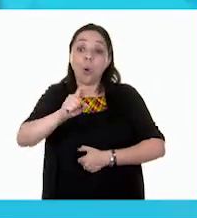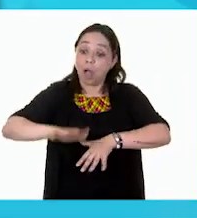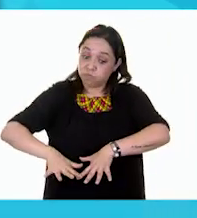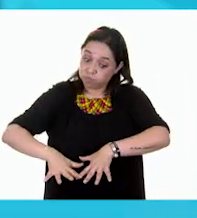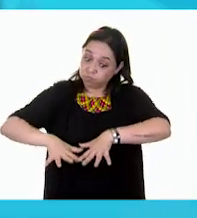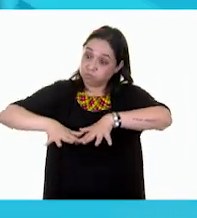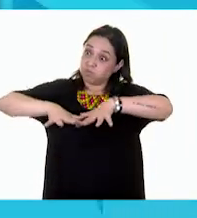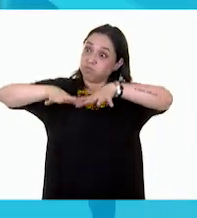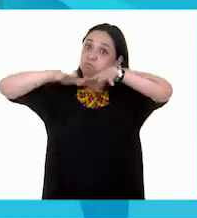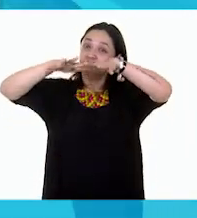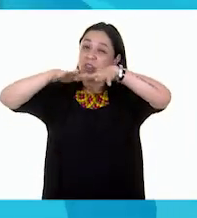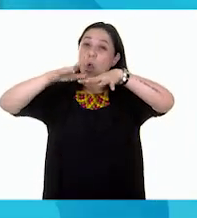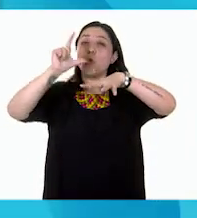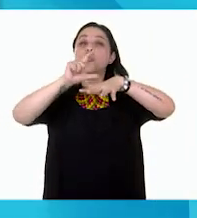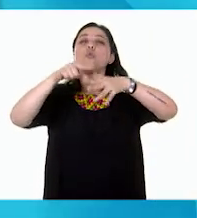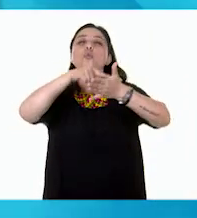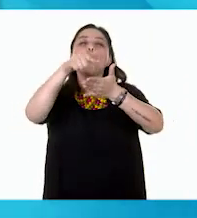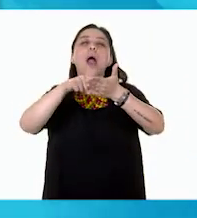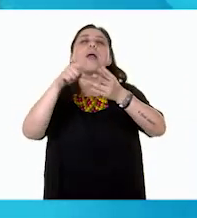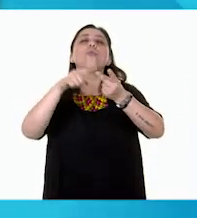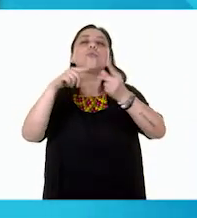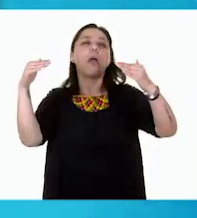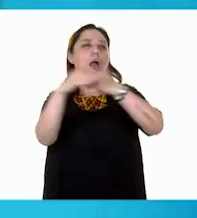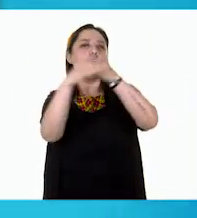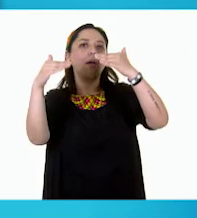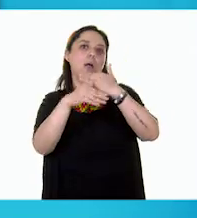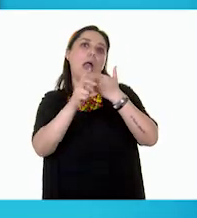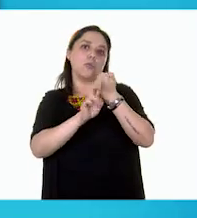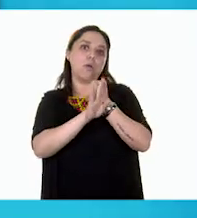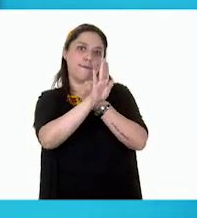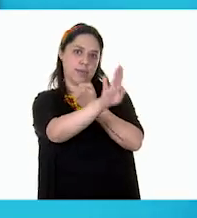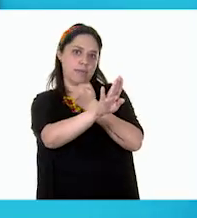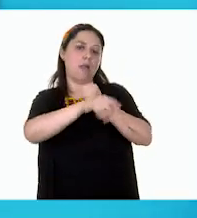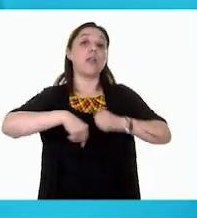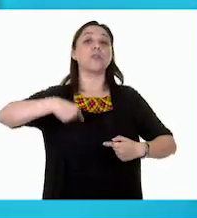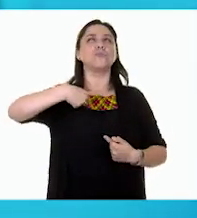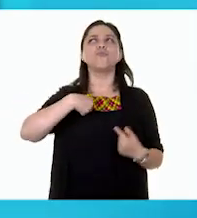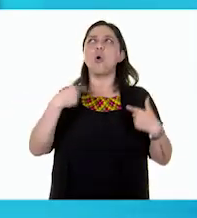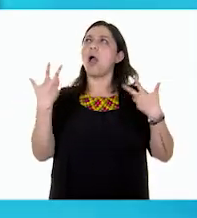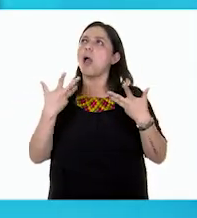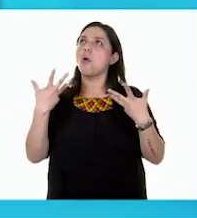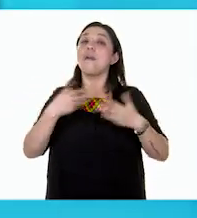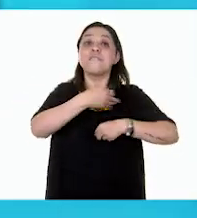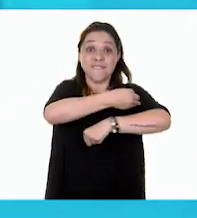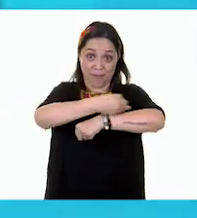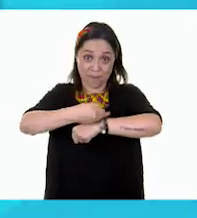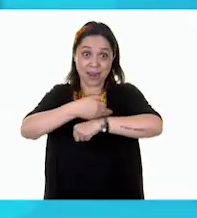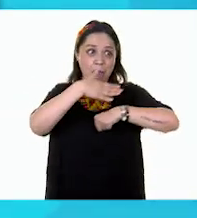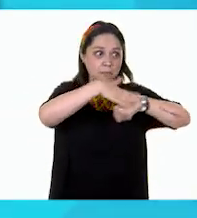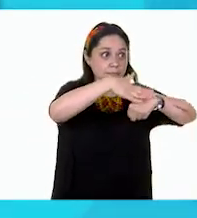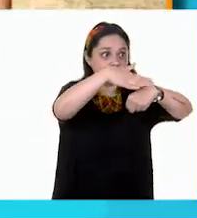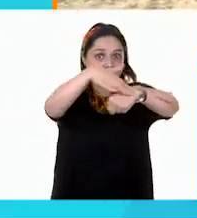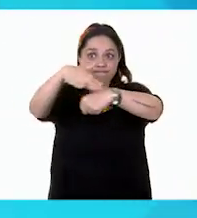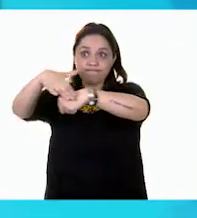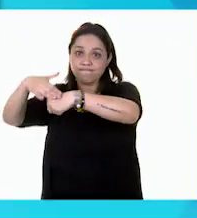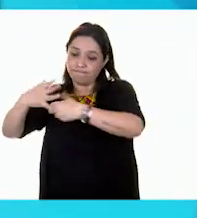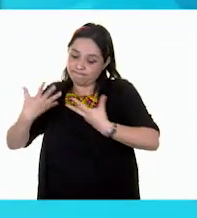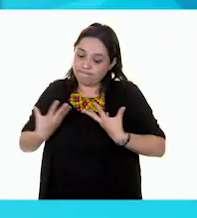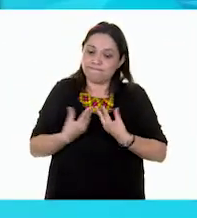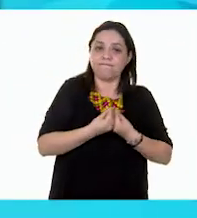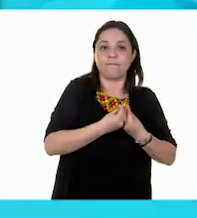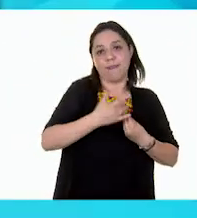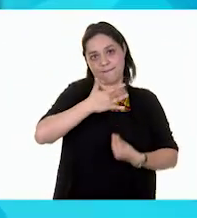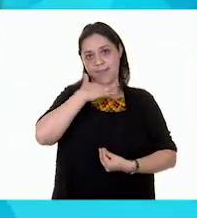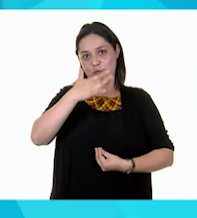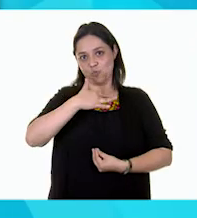donde vivimos. Voy a juntar a mis familiares para que recolectemos basura. Vamos a